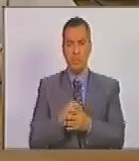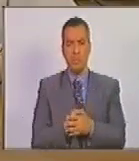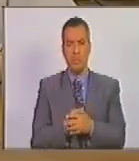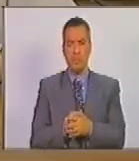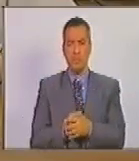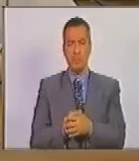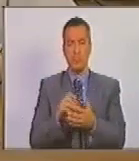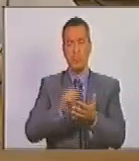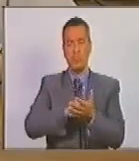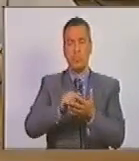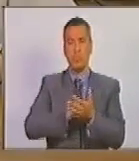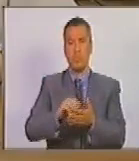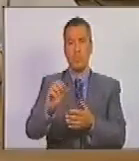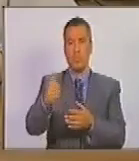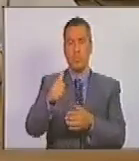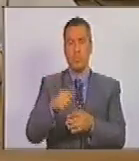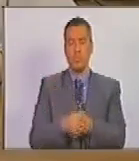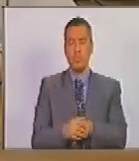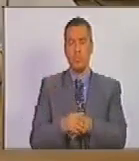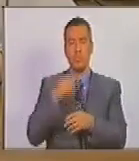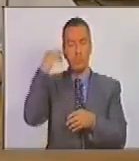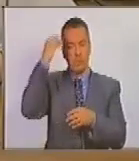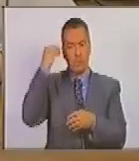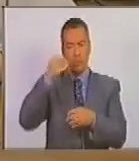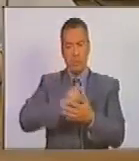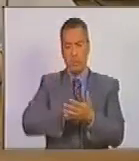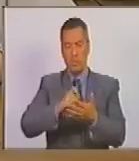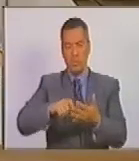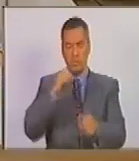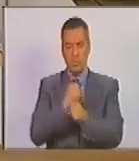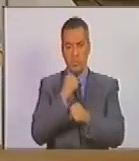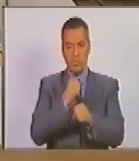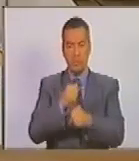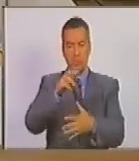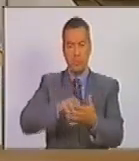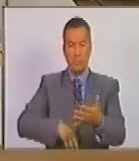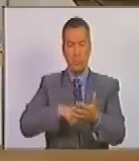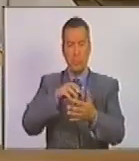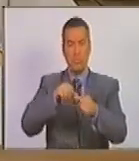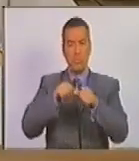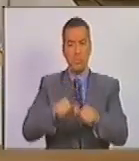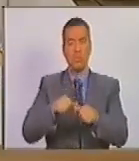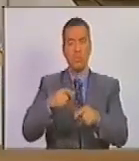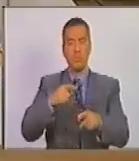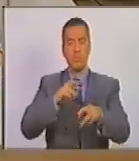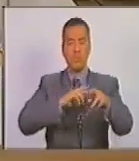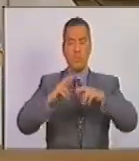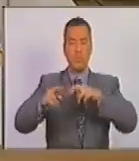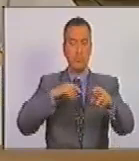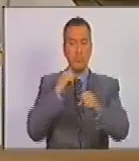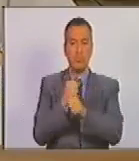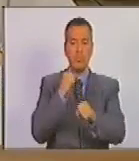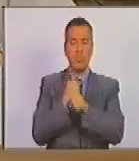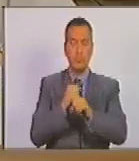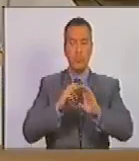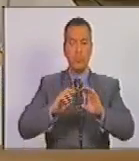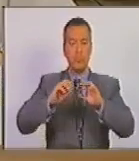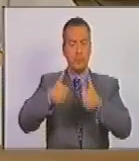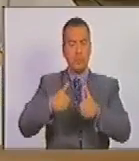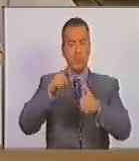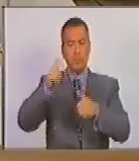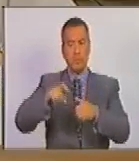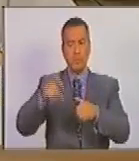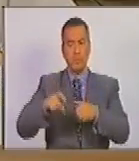términos. Artículo 10. Se considera contrato de trabajo agrícola temporal cuando la relación laboral se origine en